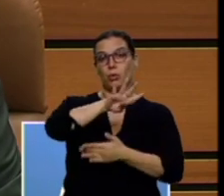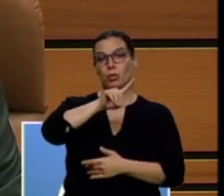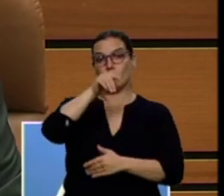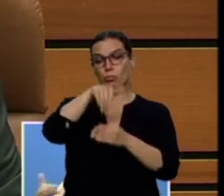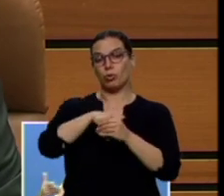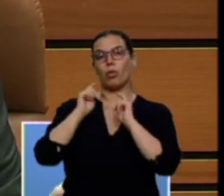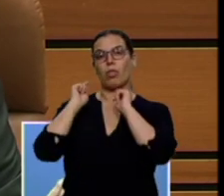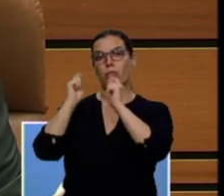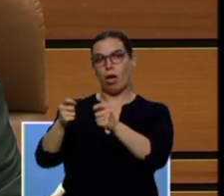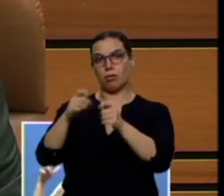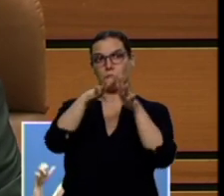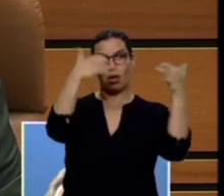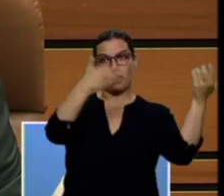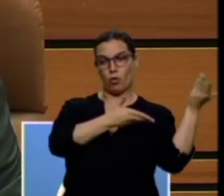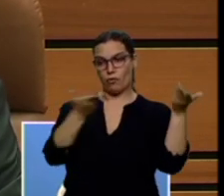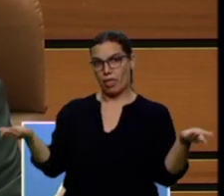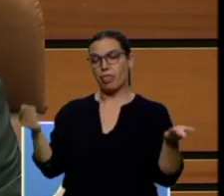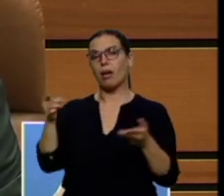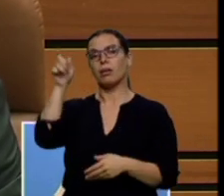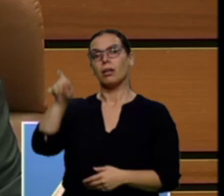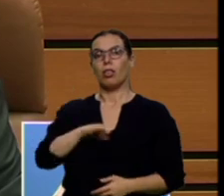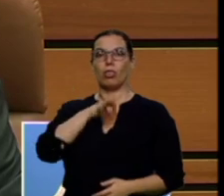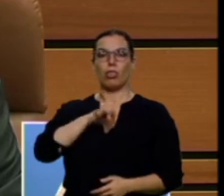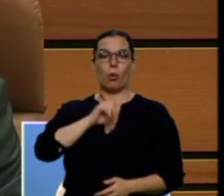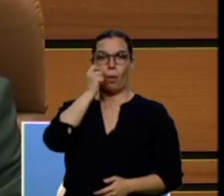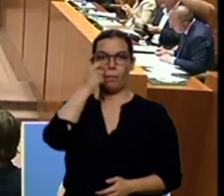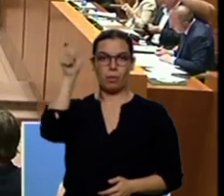de la Cámara don Alfonso Fernández Mañueco.